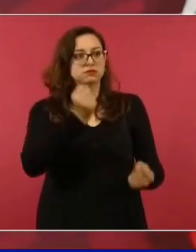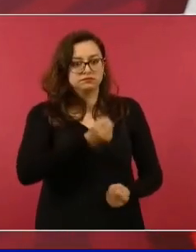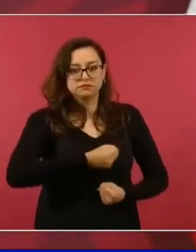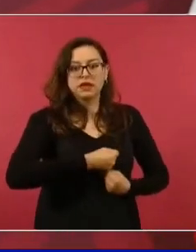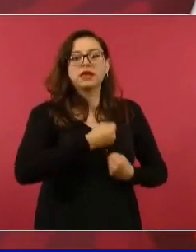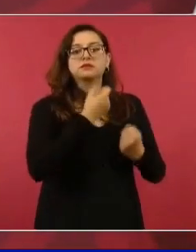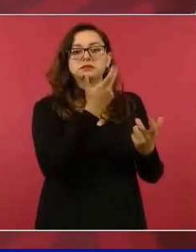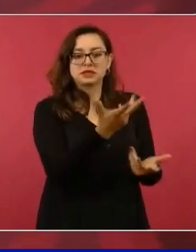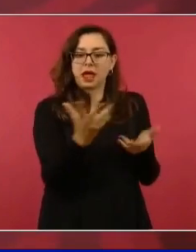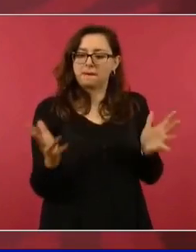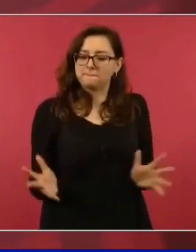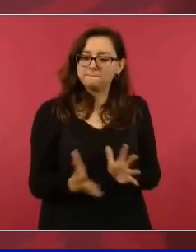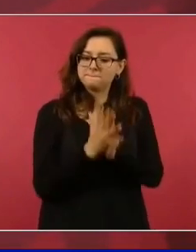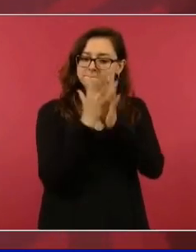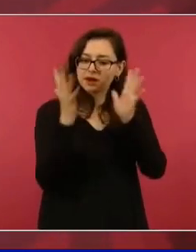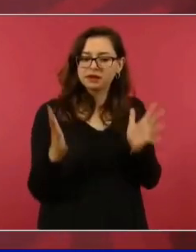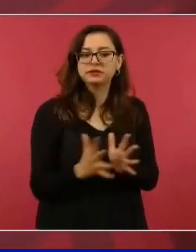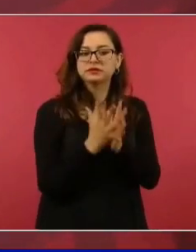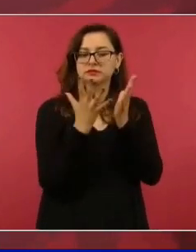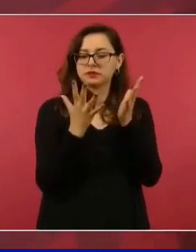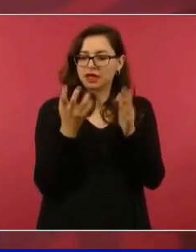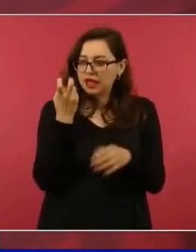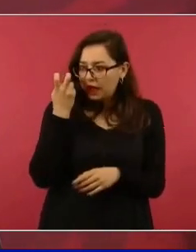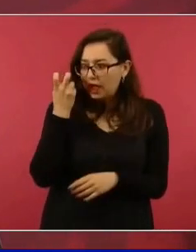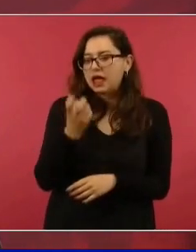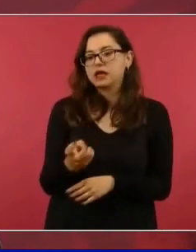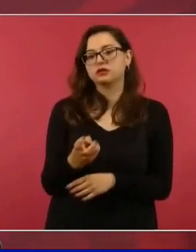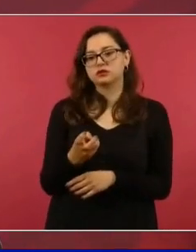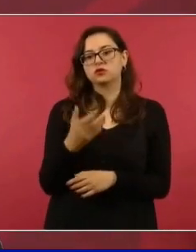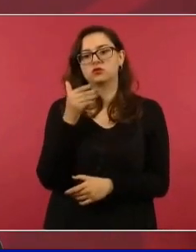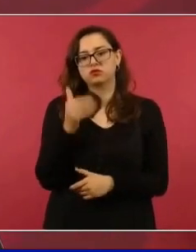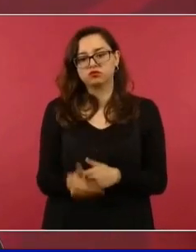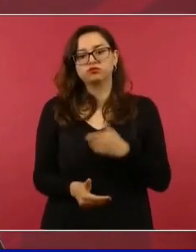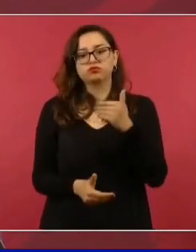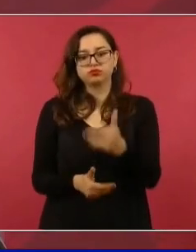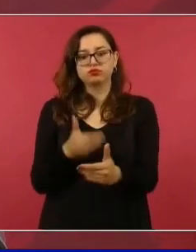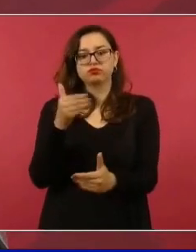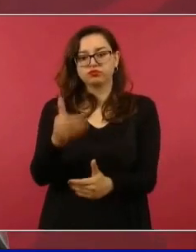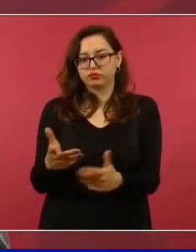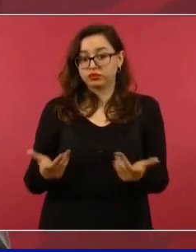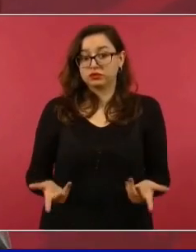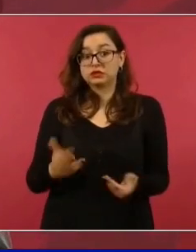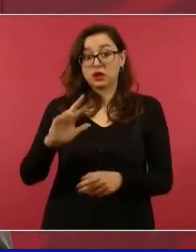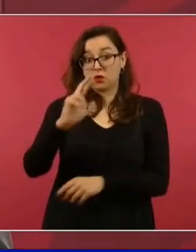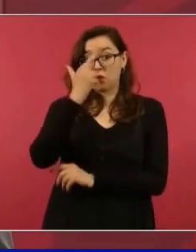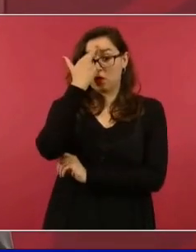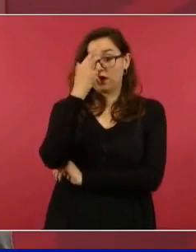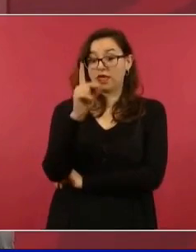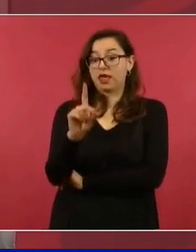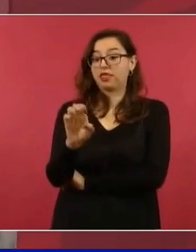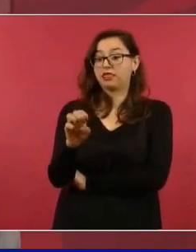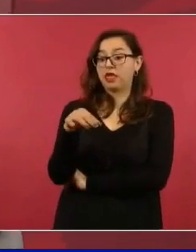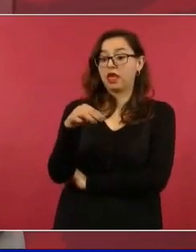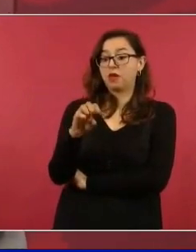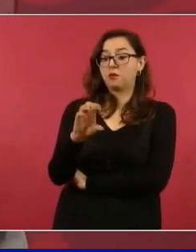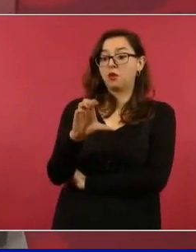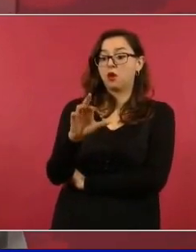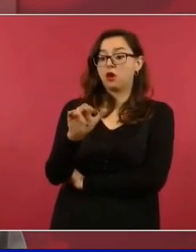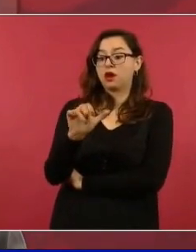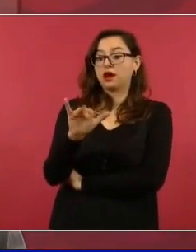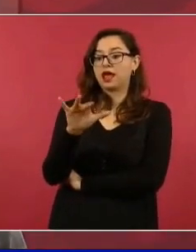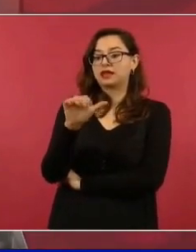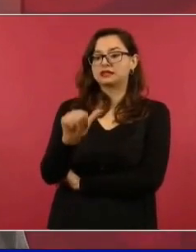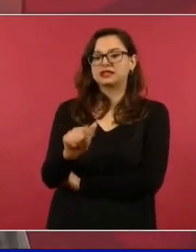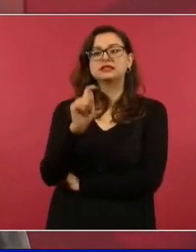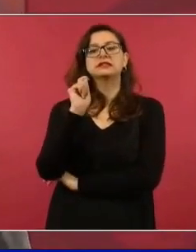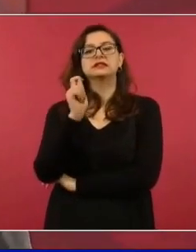significa el poder del pueblo, demos es pueblo, kratos